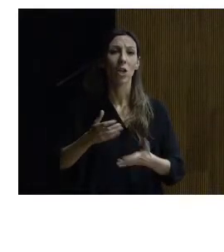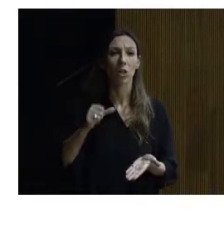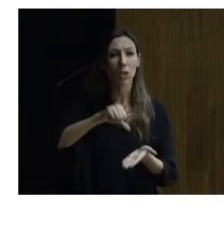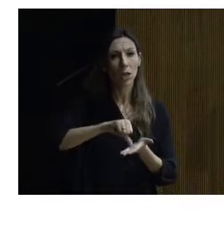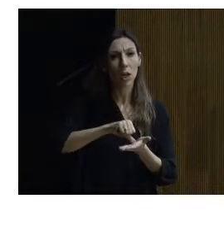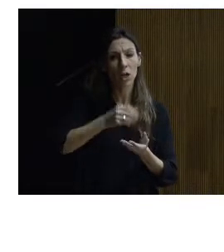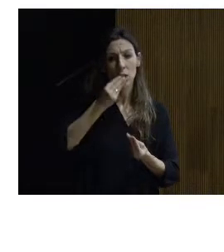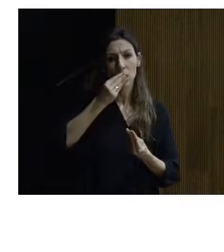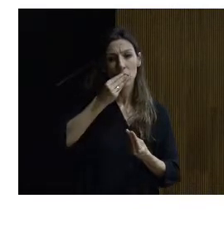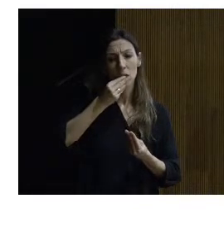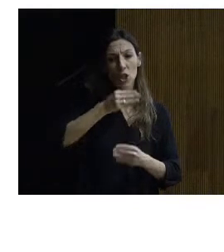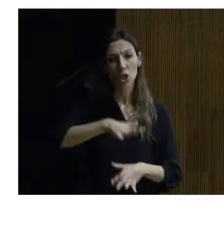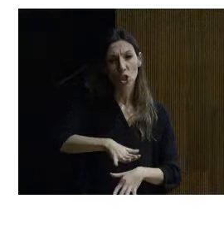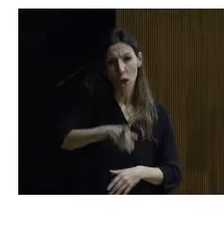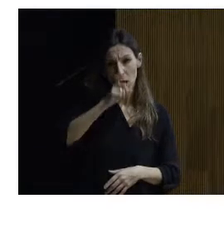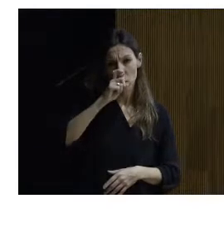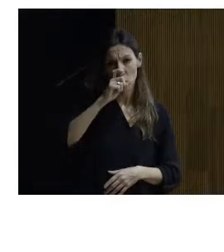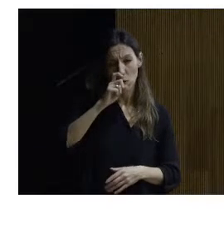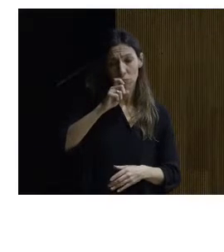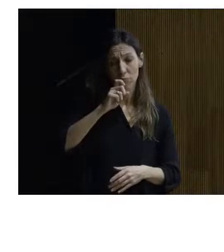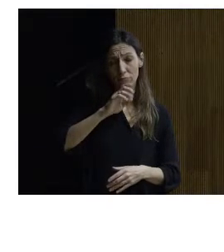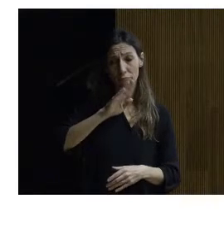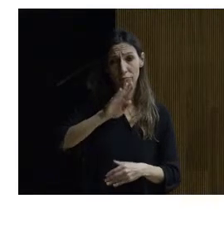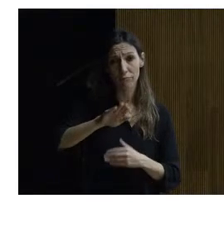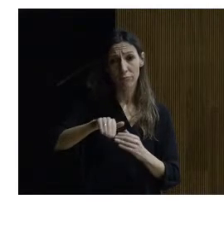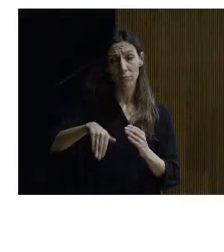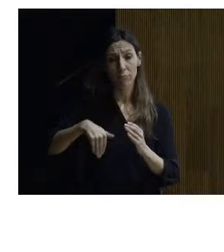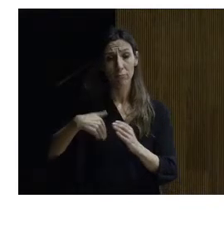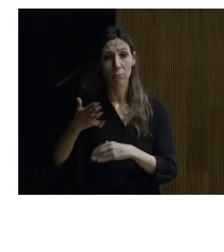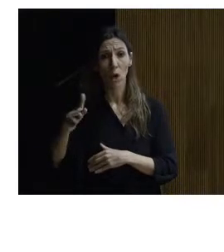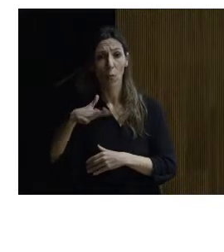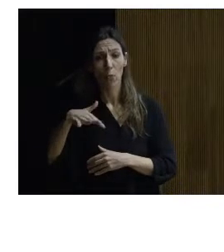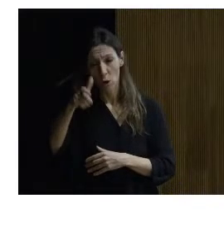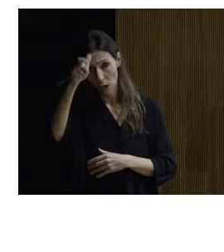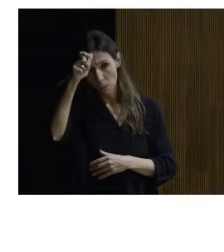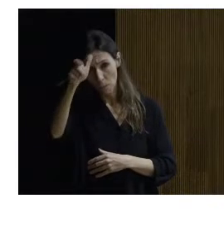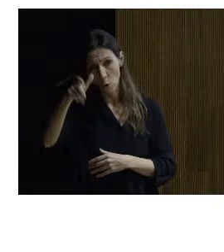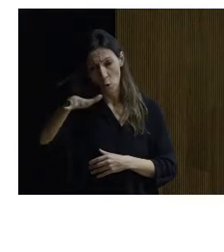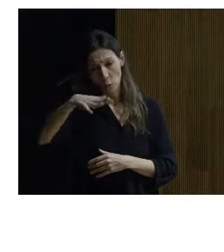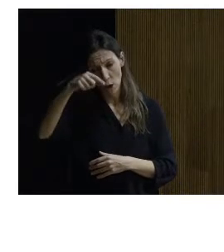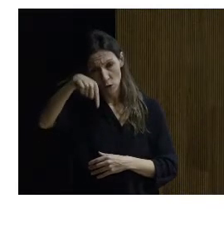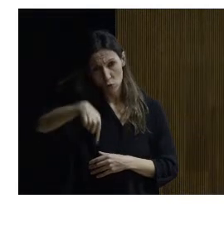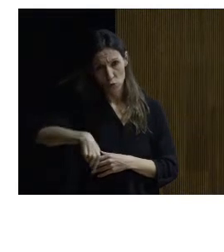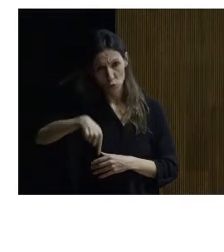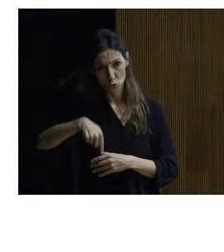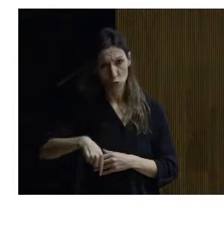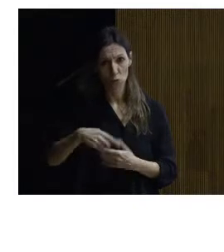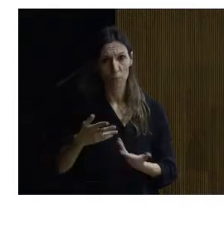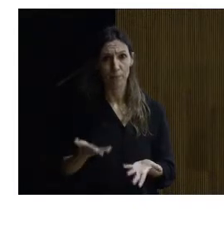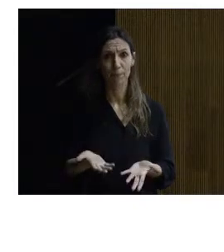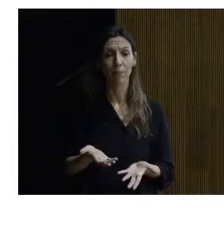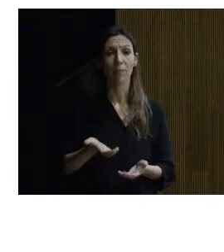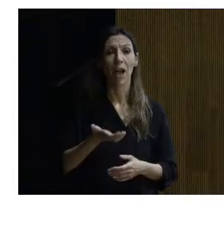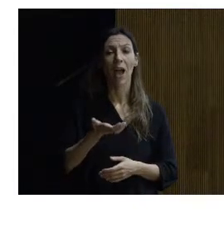lo que hacen es que se están mudando a la parte a la parte baja del pueblo nos comentaba el alcalde si no conocéis este